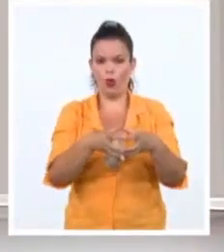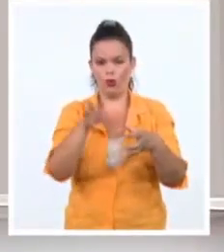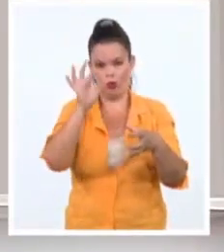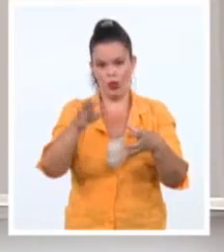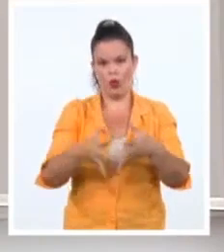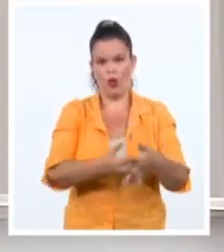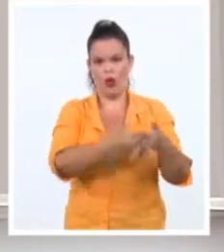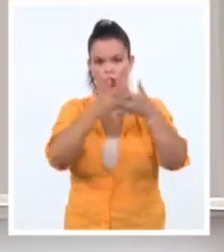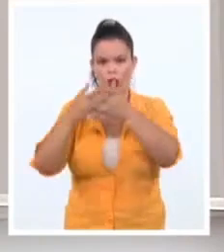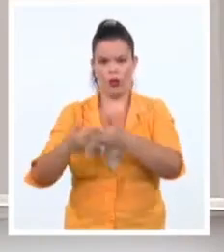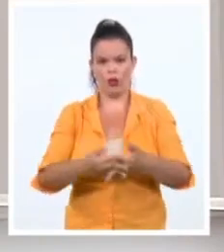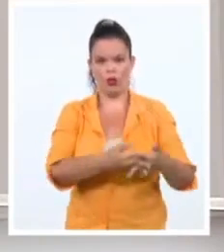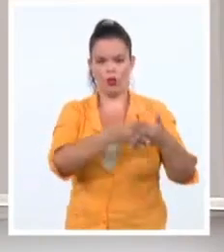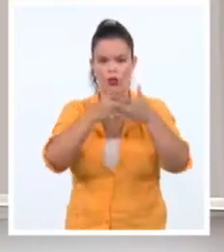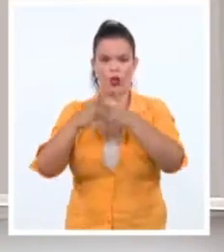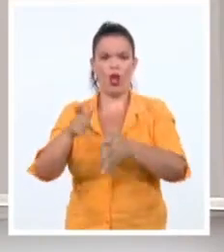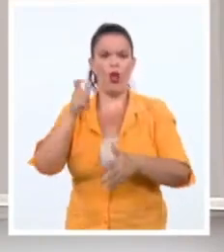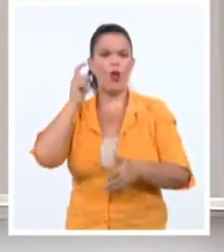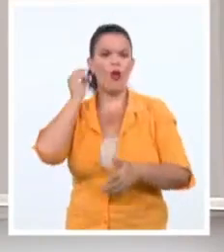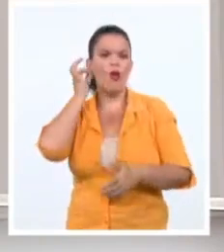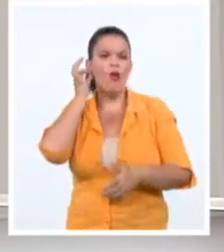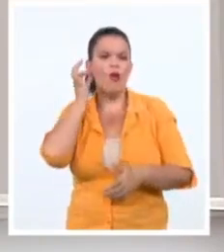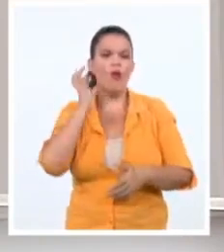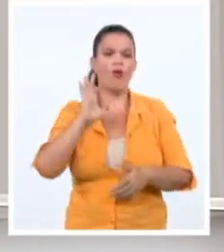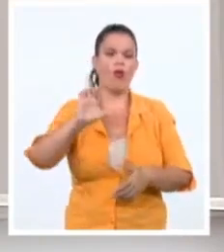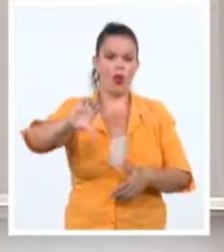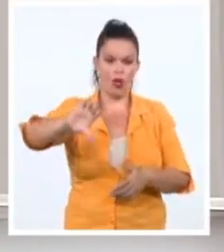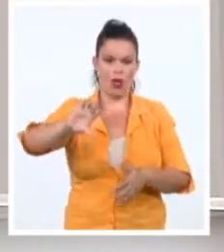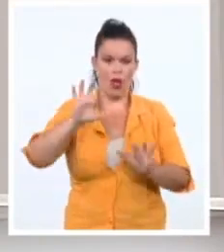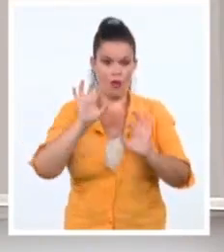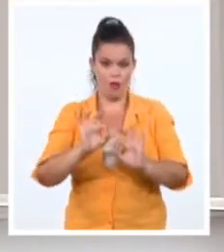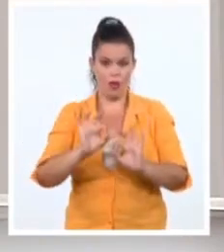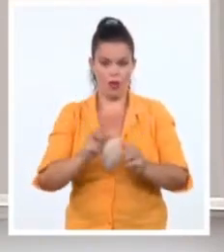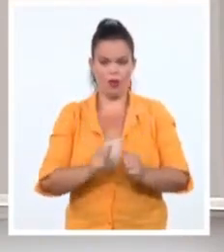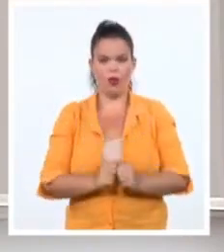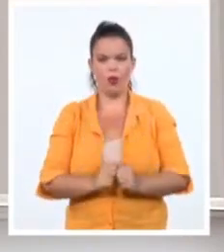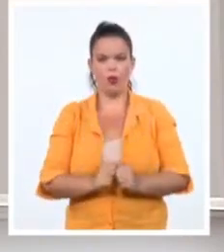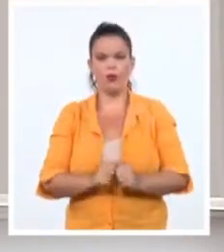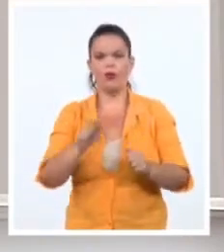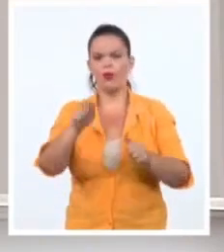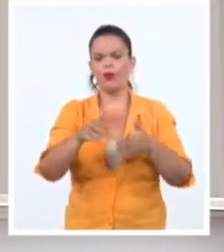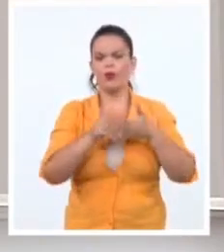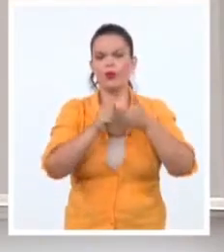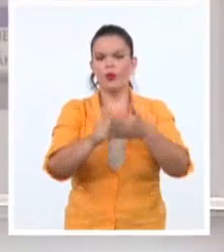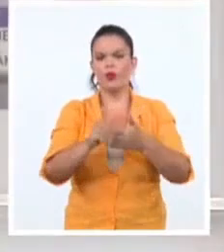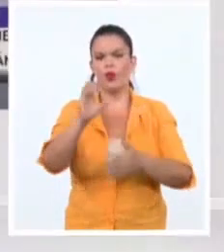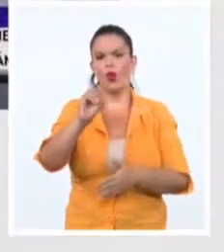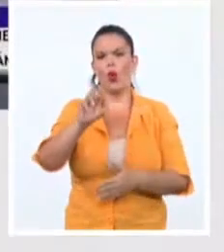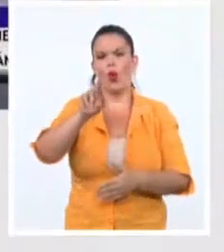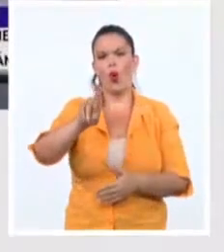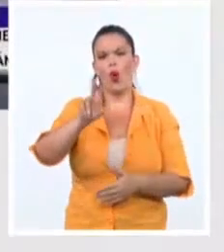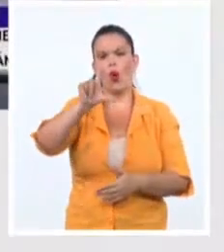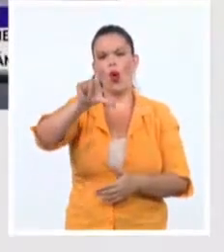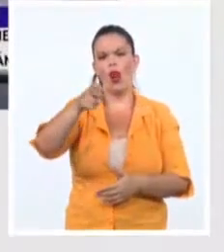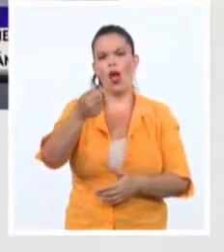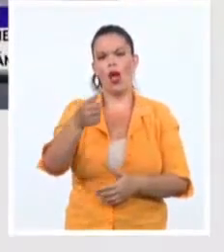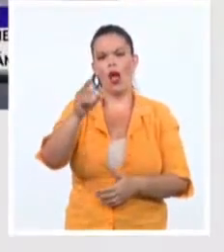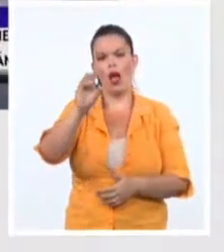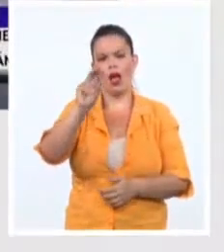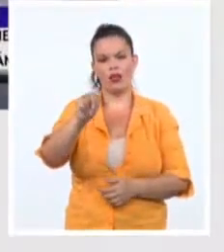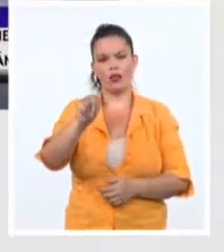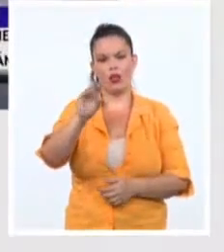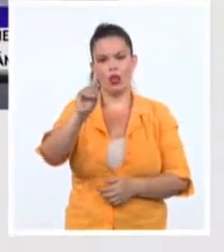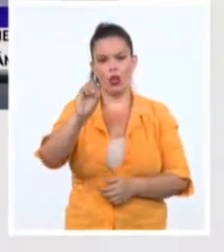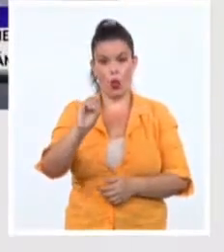Unidos, en la Florida, denominada Directorio Democrático Cubano, dirigida por Orlando Gutiérrez Boronat,